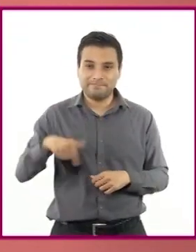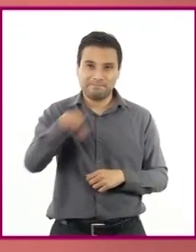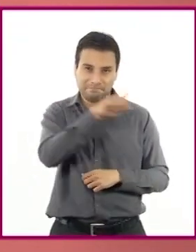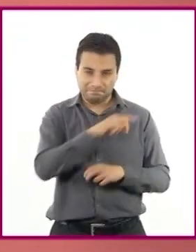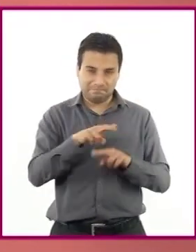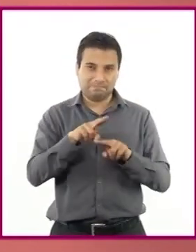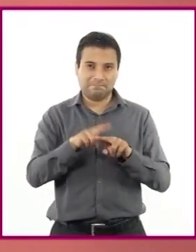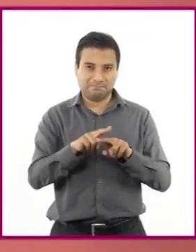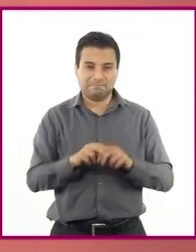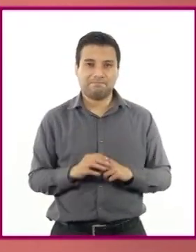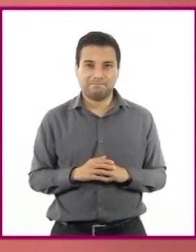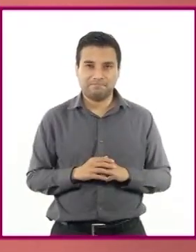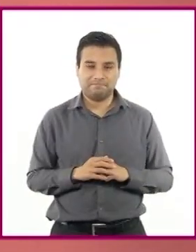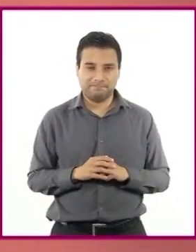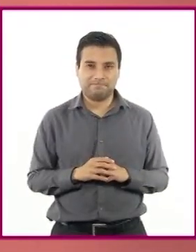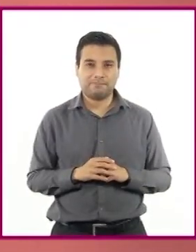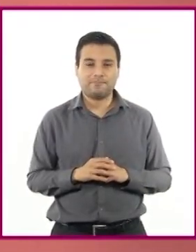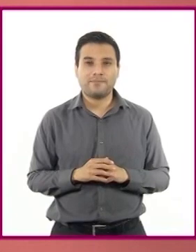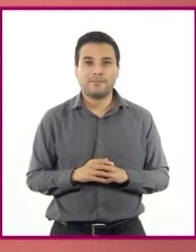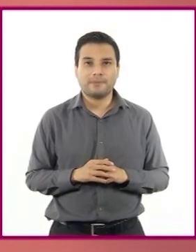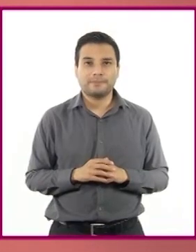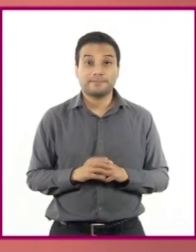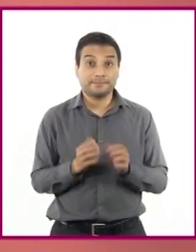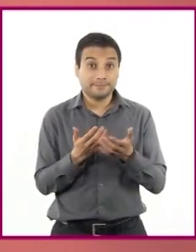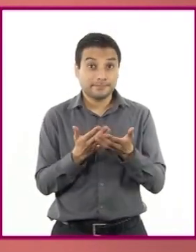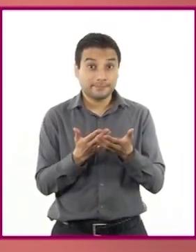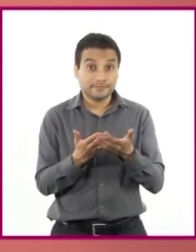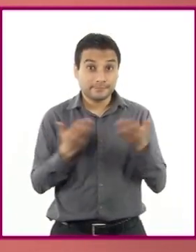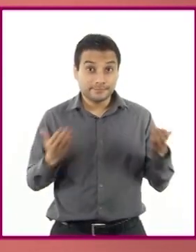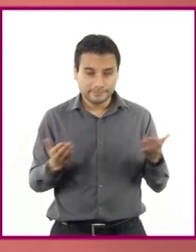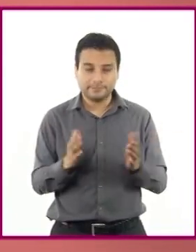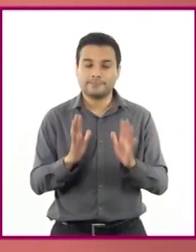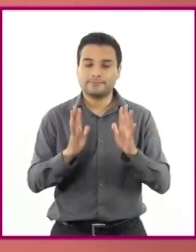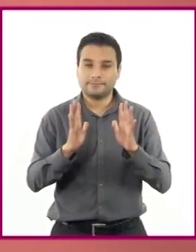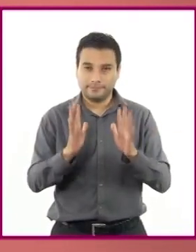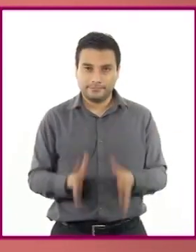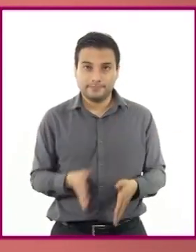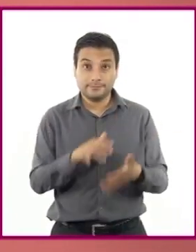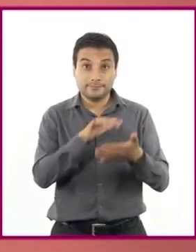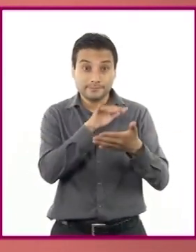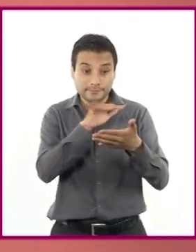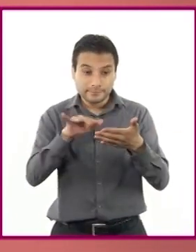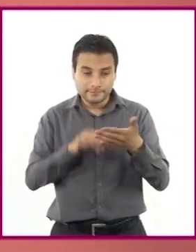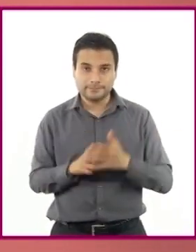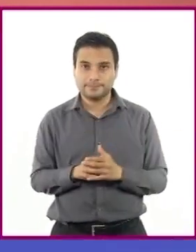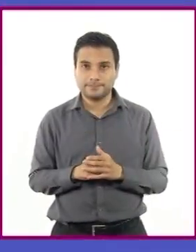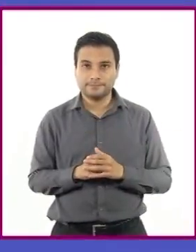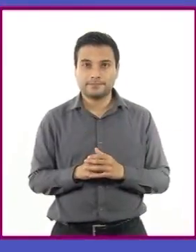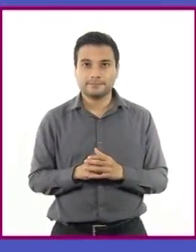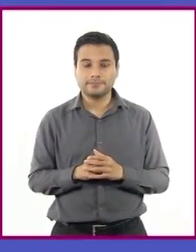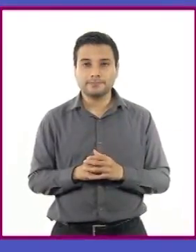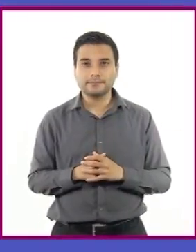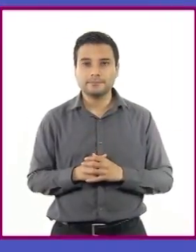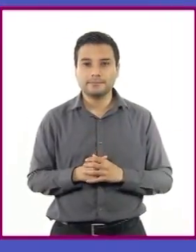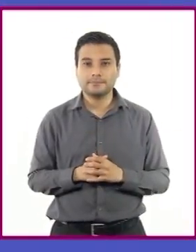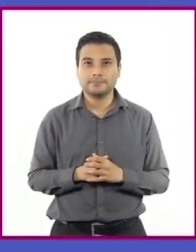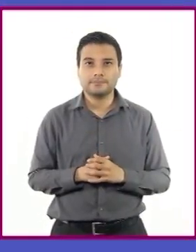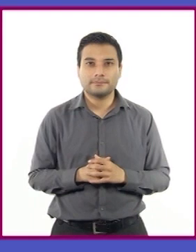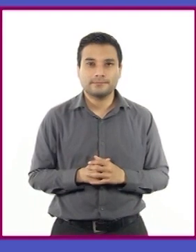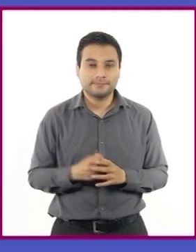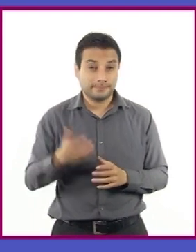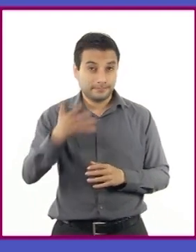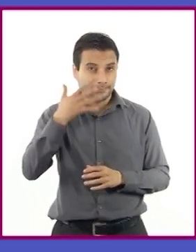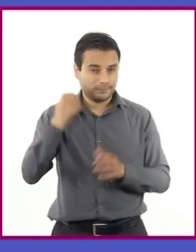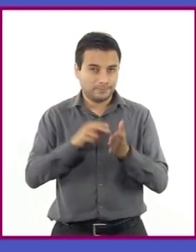casa, bien iluminado y ahora sí, a leer. Hagamos nosotros lo propio. El gato